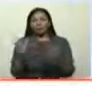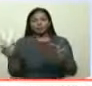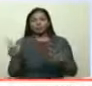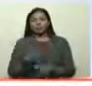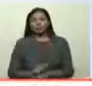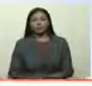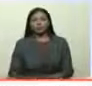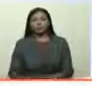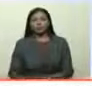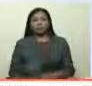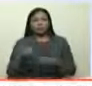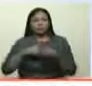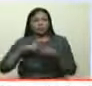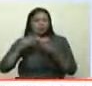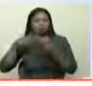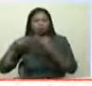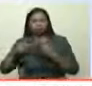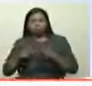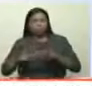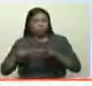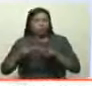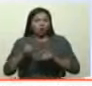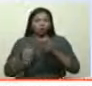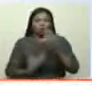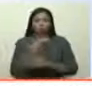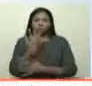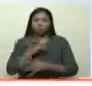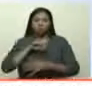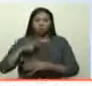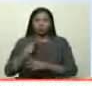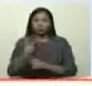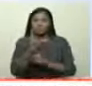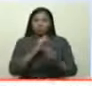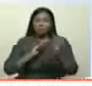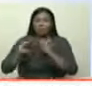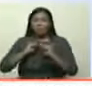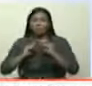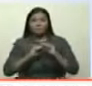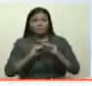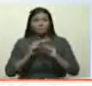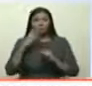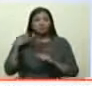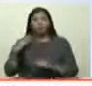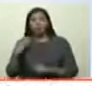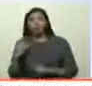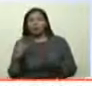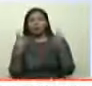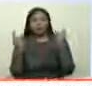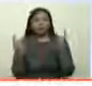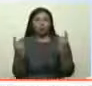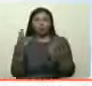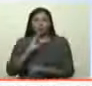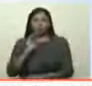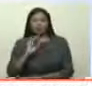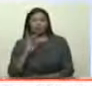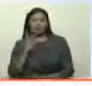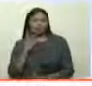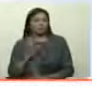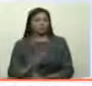en Chacaito, bueno. Y cuando fundamos el primer movimiento de jóvenes rockeros de Caracas.